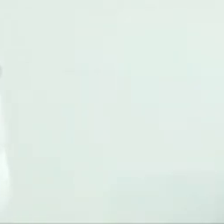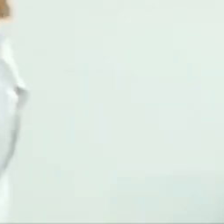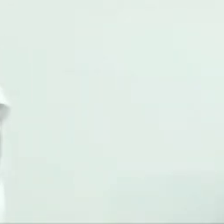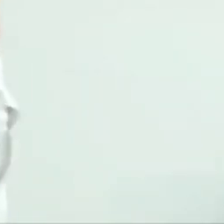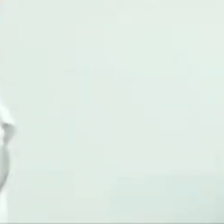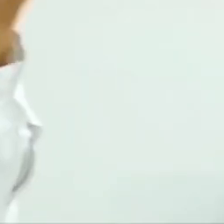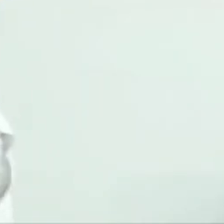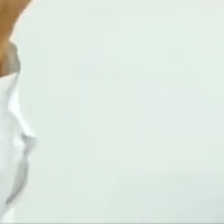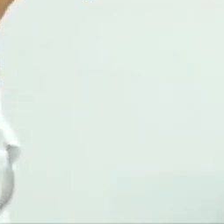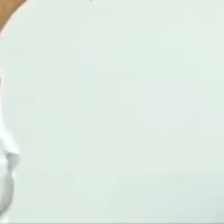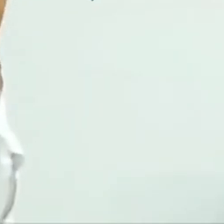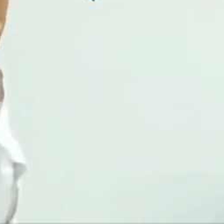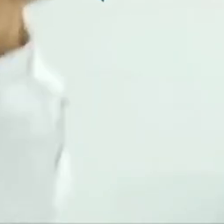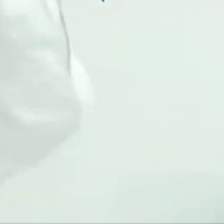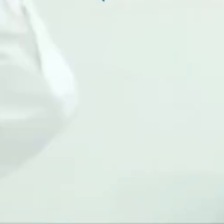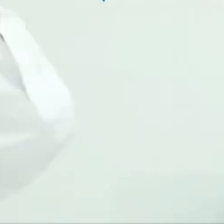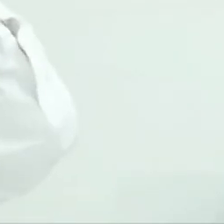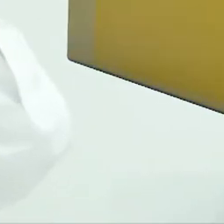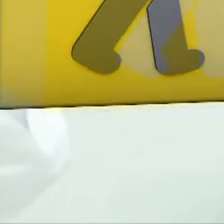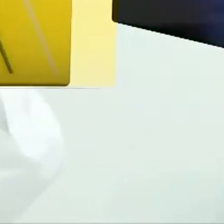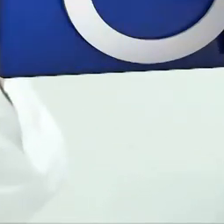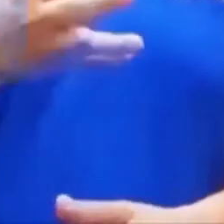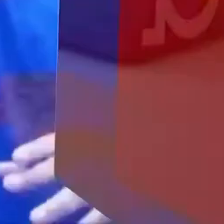Infórmate, necesitas saberlo.